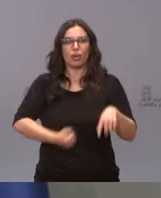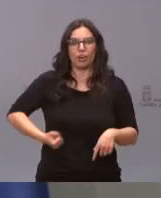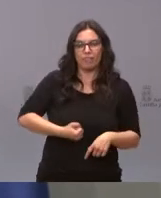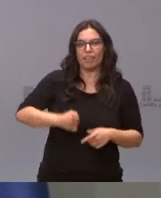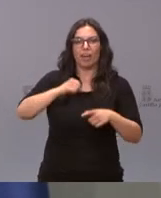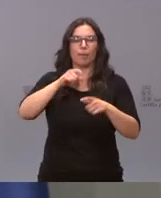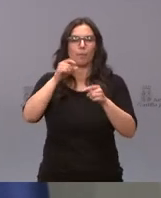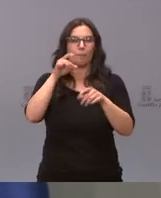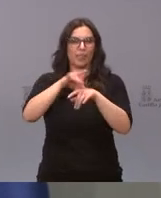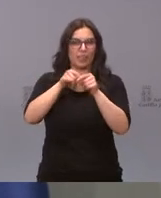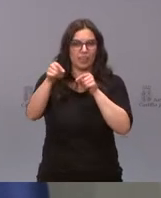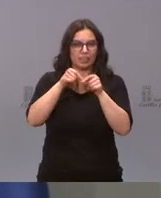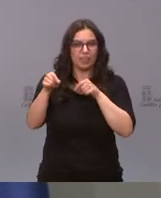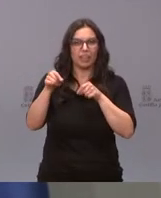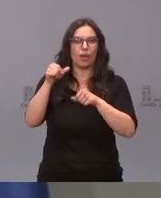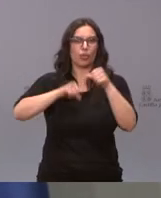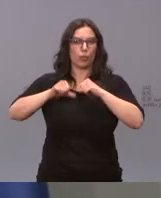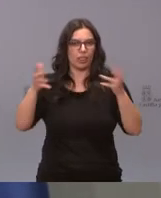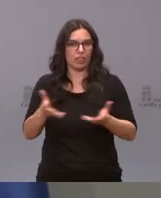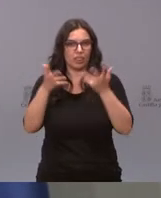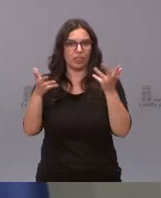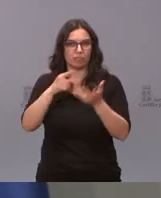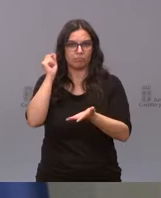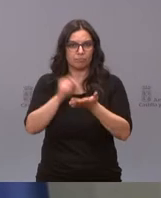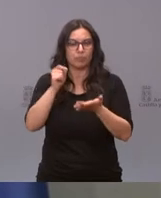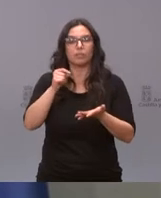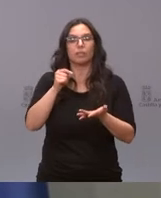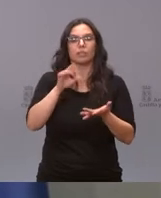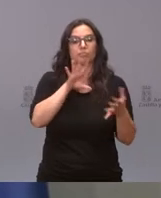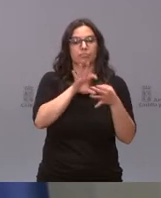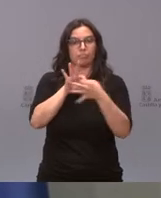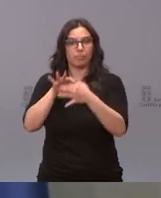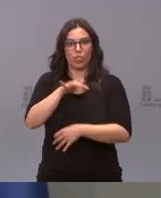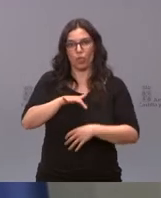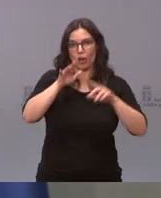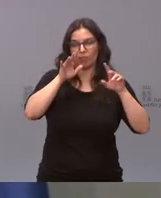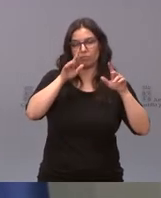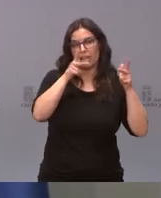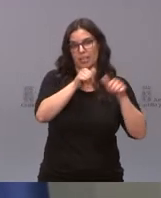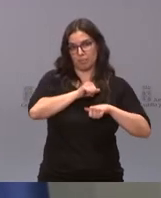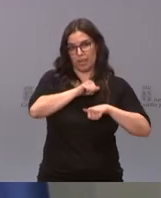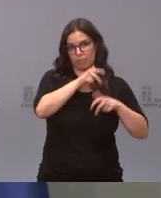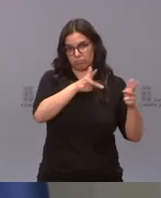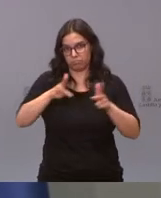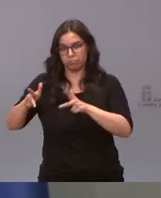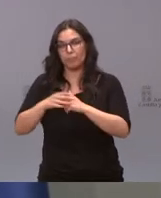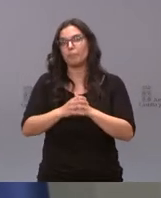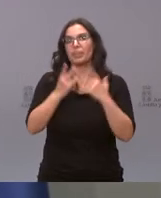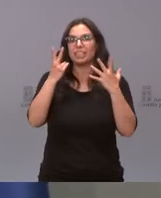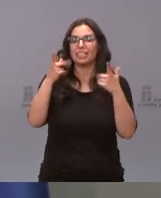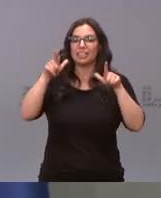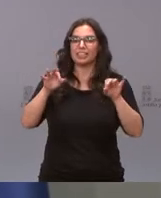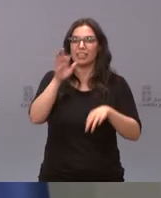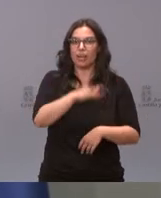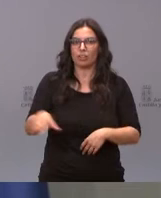telemedicina, cirugía menor, con sus correspondientes zonas de espera, siete consultas de pediatría,